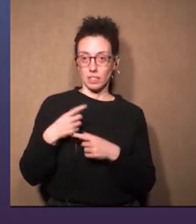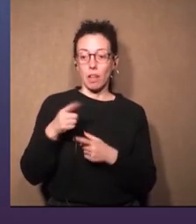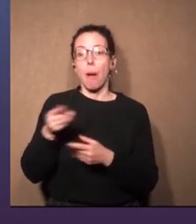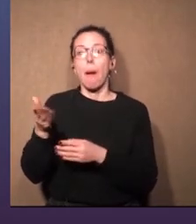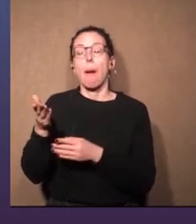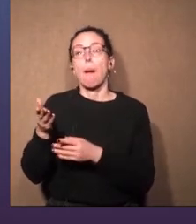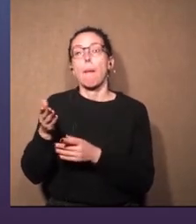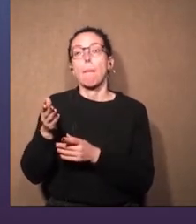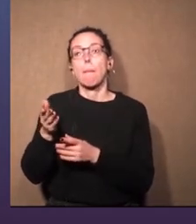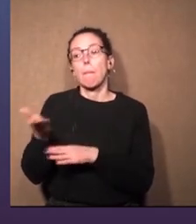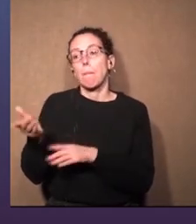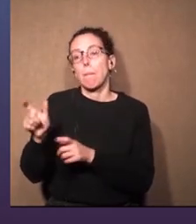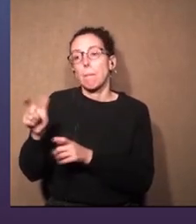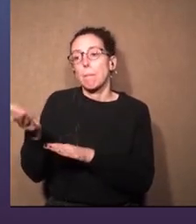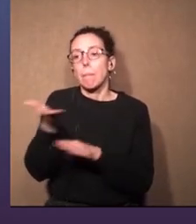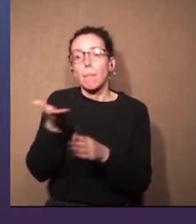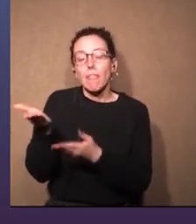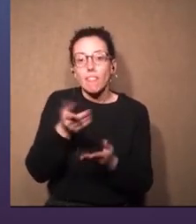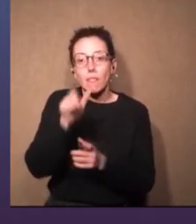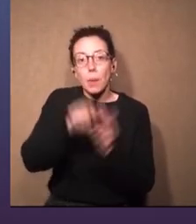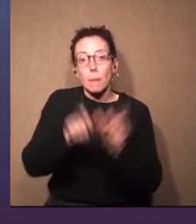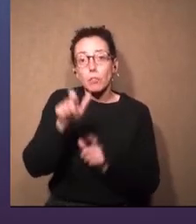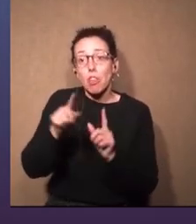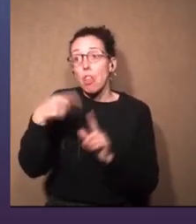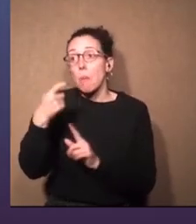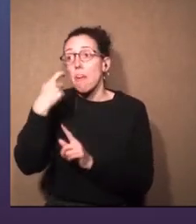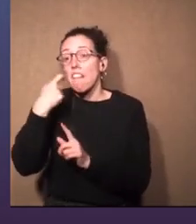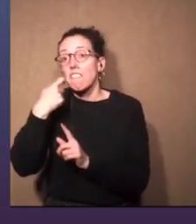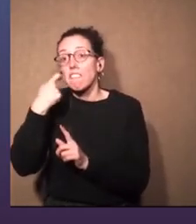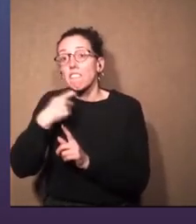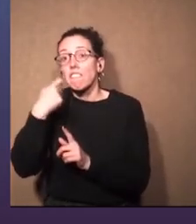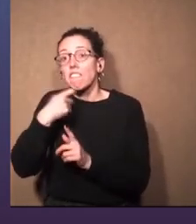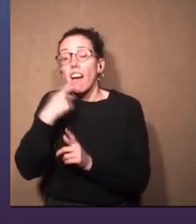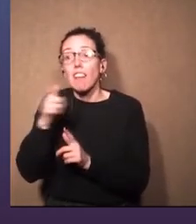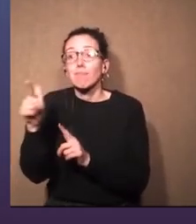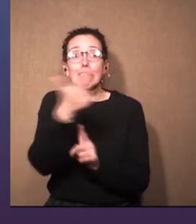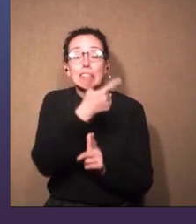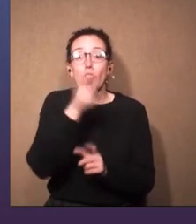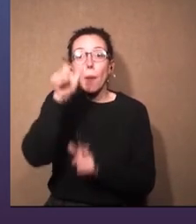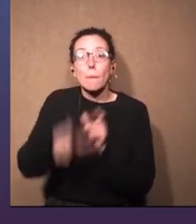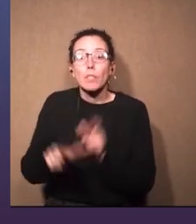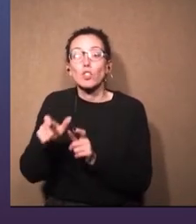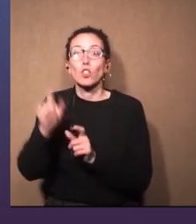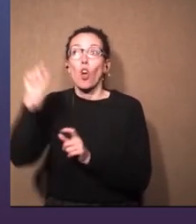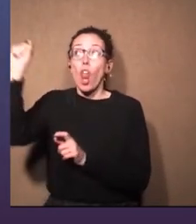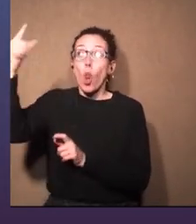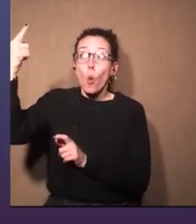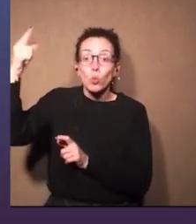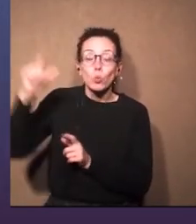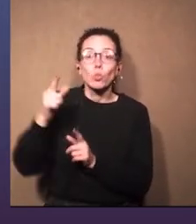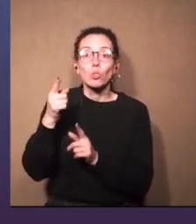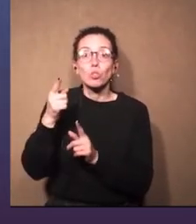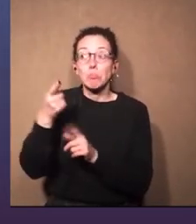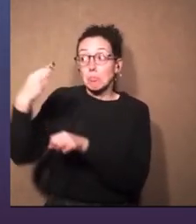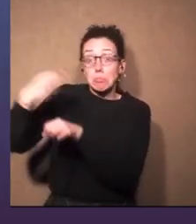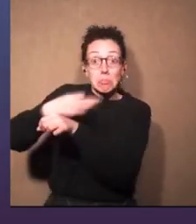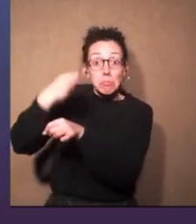faltó alguien para operar luces, me enseñaron, y me encantó, y acá sigo